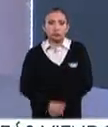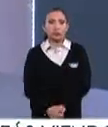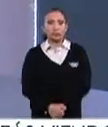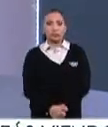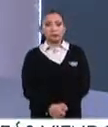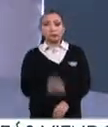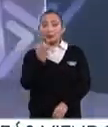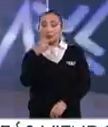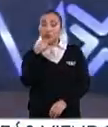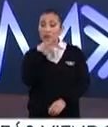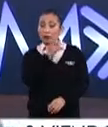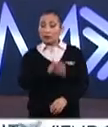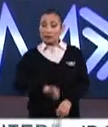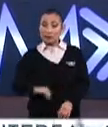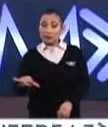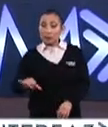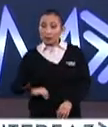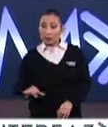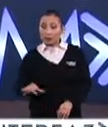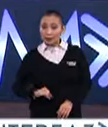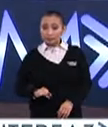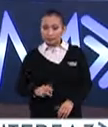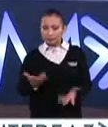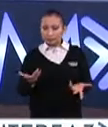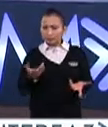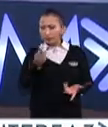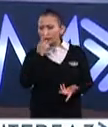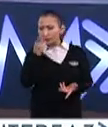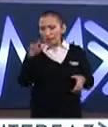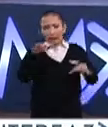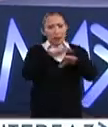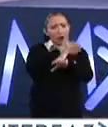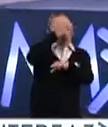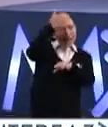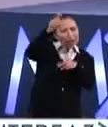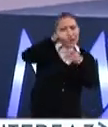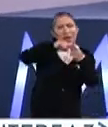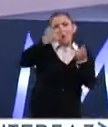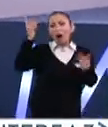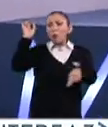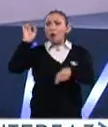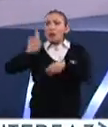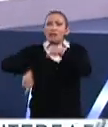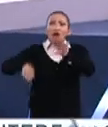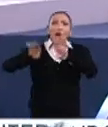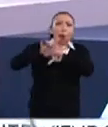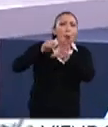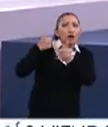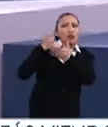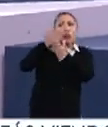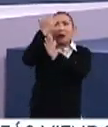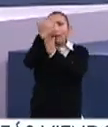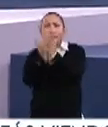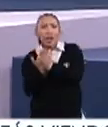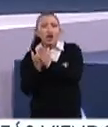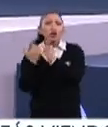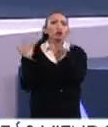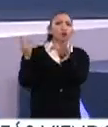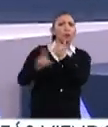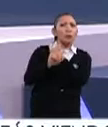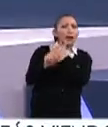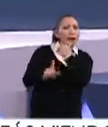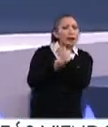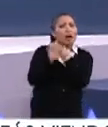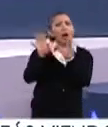Eso es un punto muy interesante, maestra, porque se habla mucho del cambio climático, del combate al cambio climático, ¿no? Qué acciones tenemos que